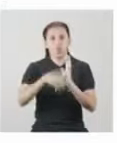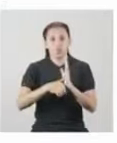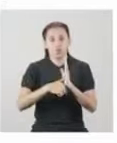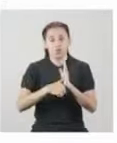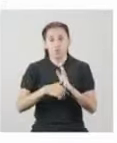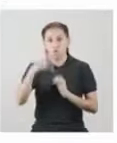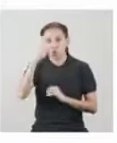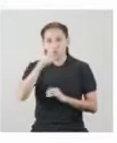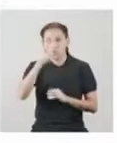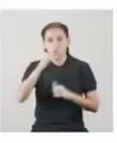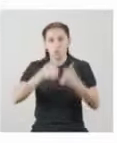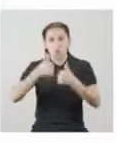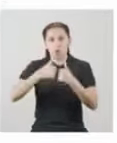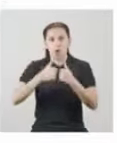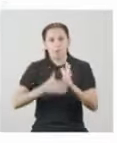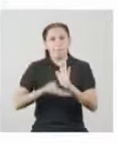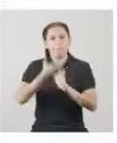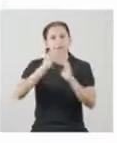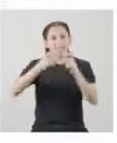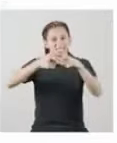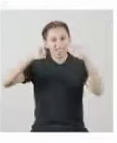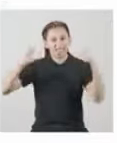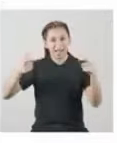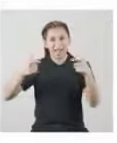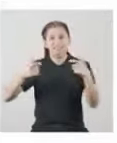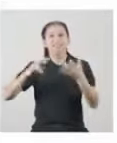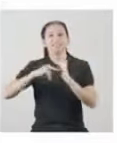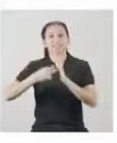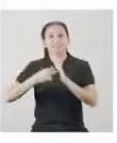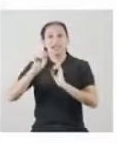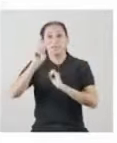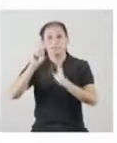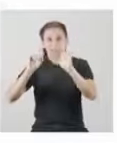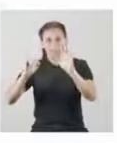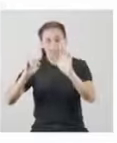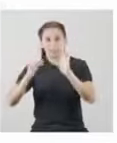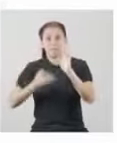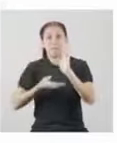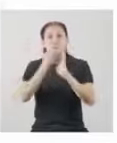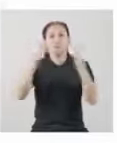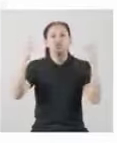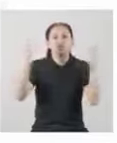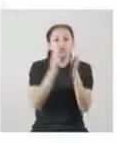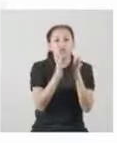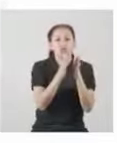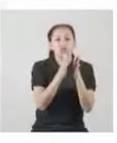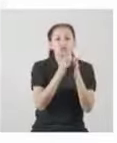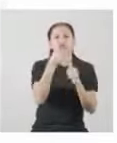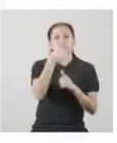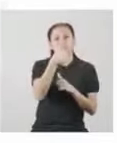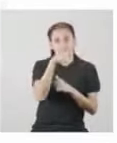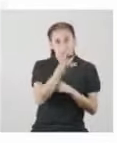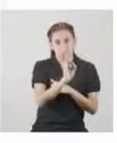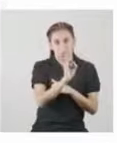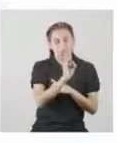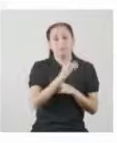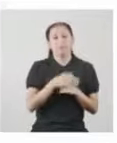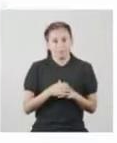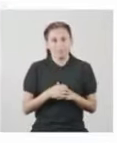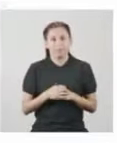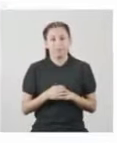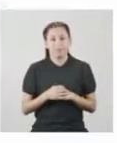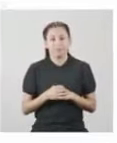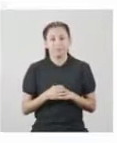Luego se identifica la talla más alta que es igual a 26 Y la talla más baja que es igual a 19